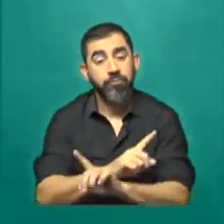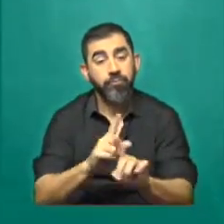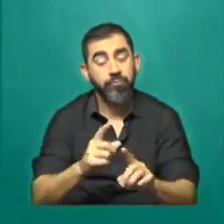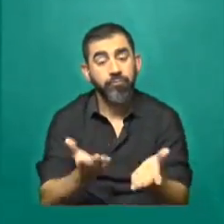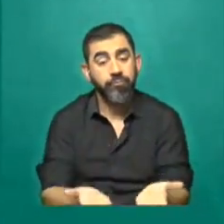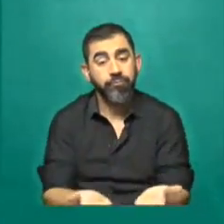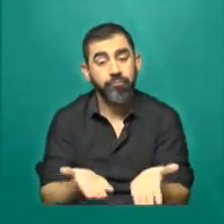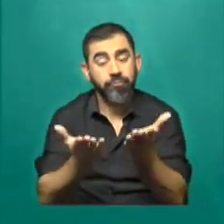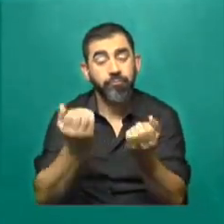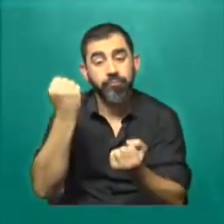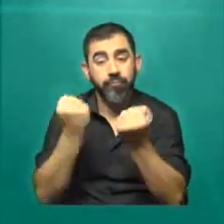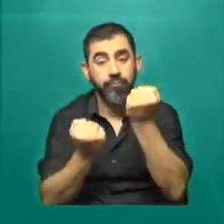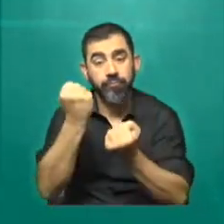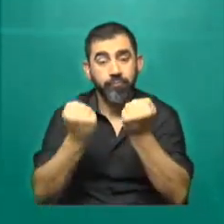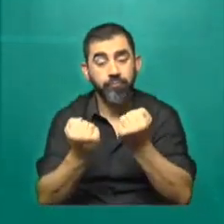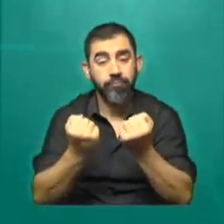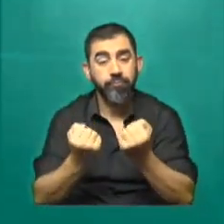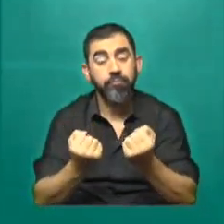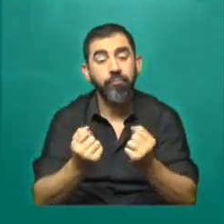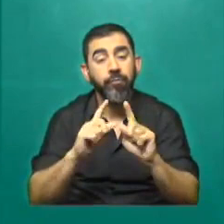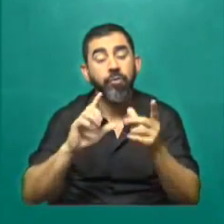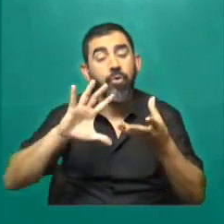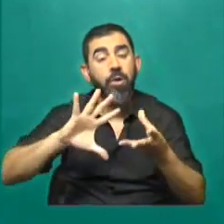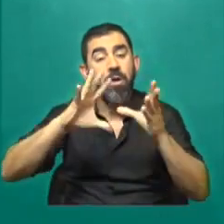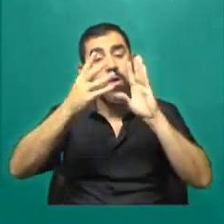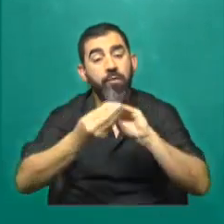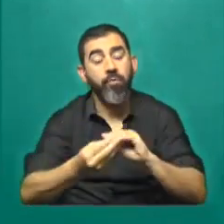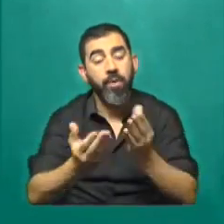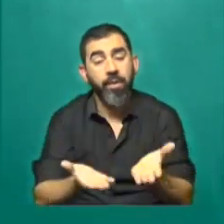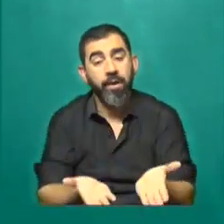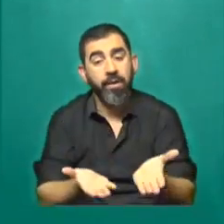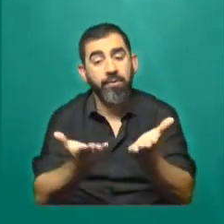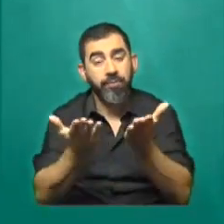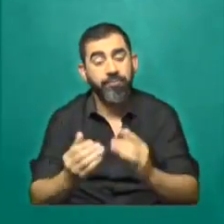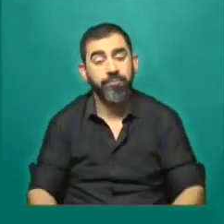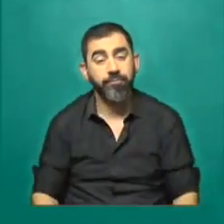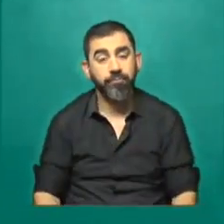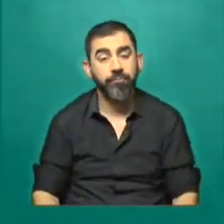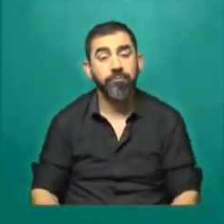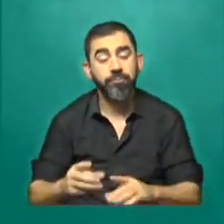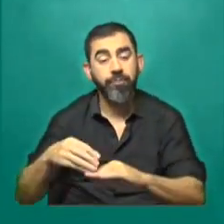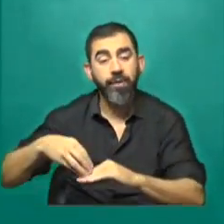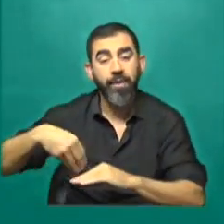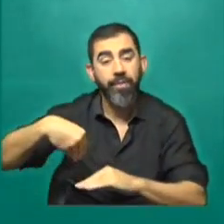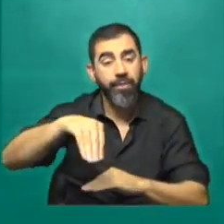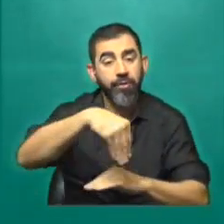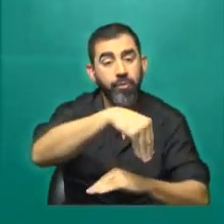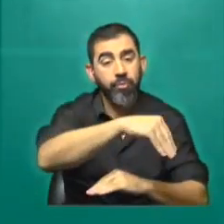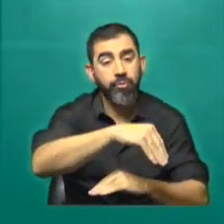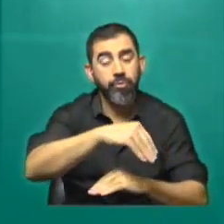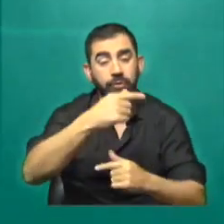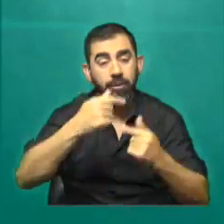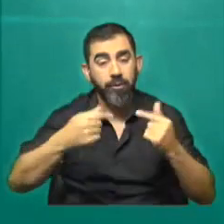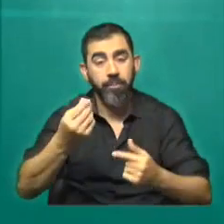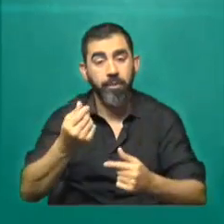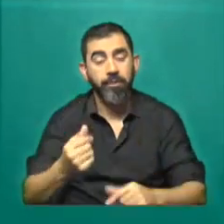crecimiento de la economía en términos macro, sino la modalidad de crecimiento y fundamentalmente en la distribución de sus frutos.